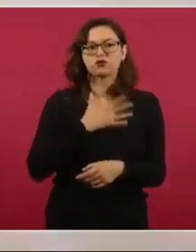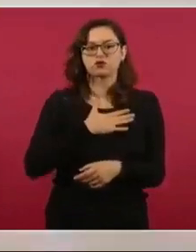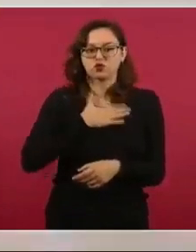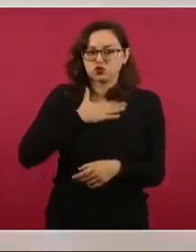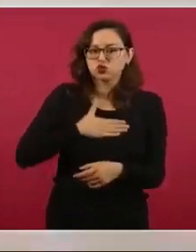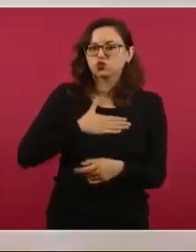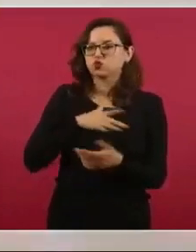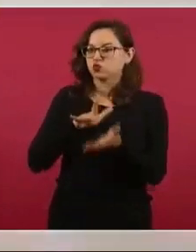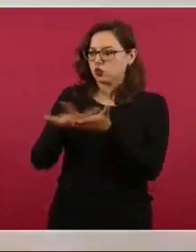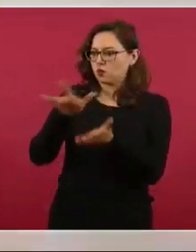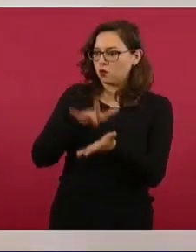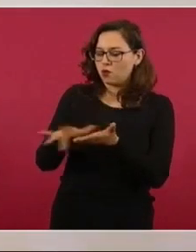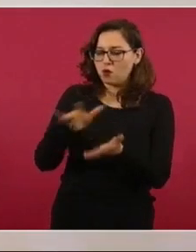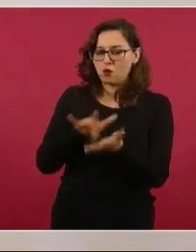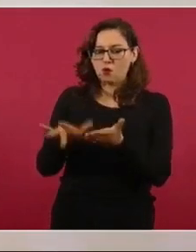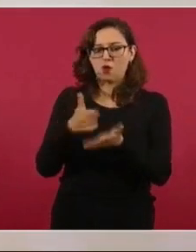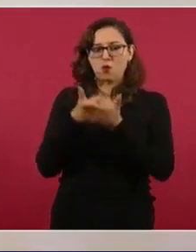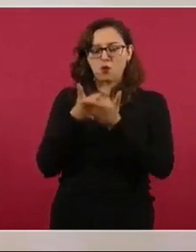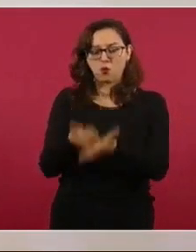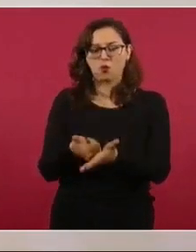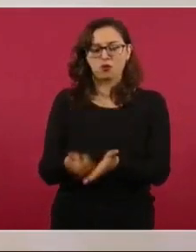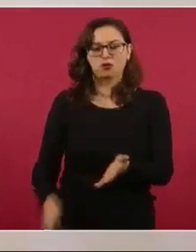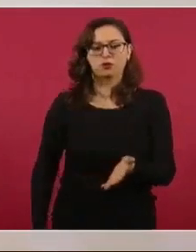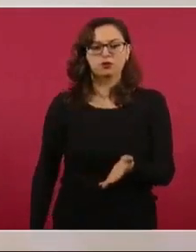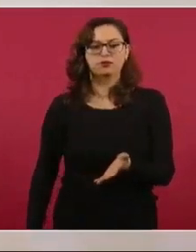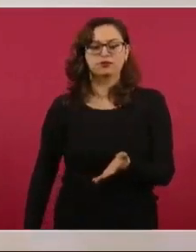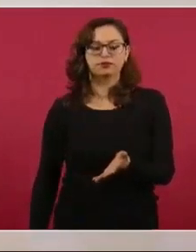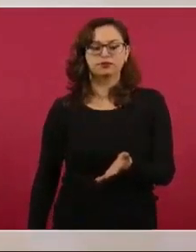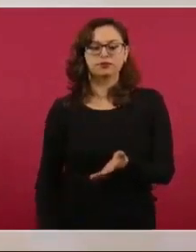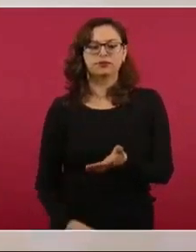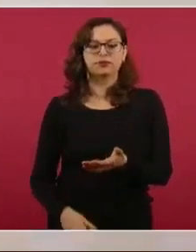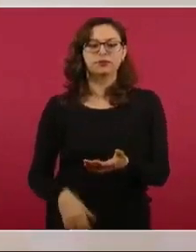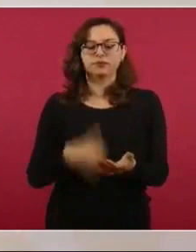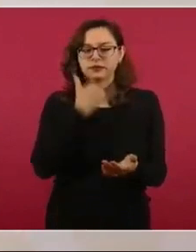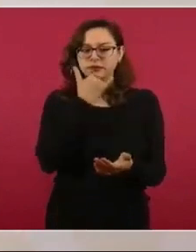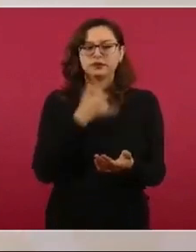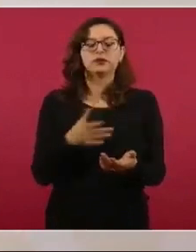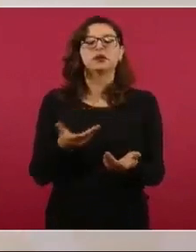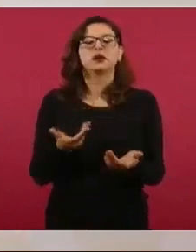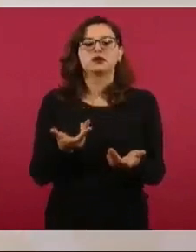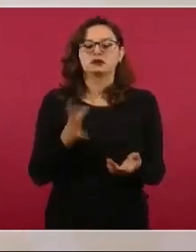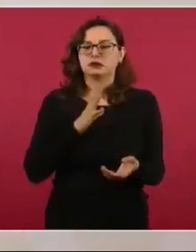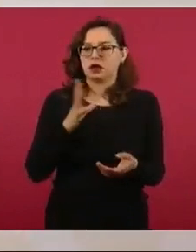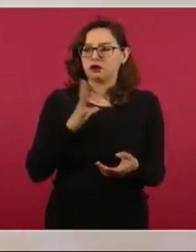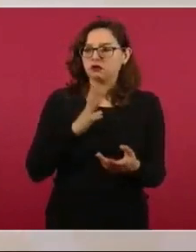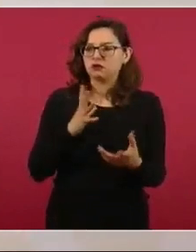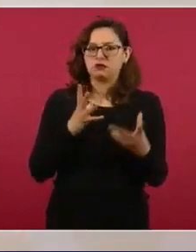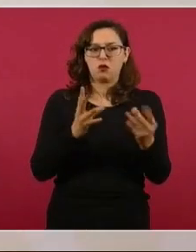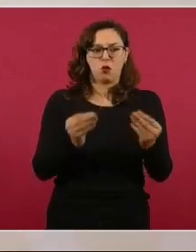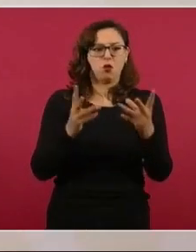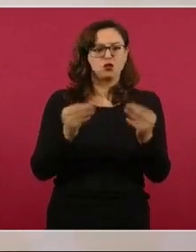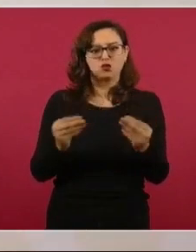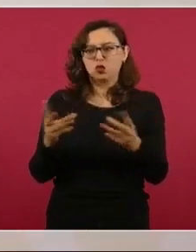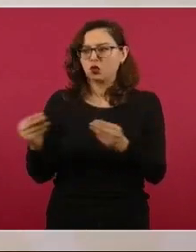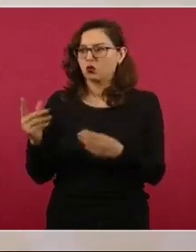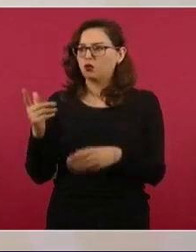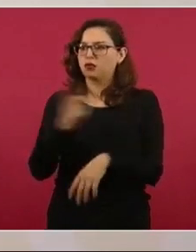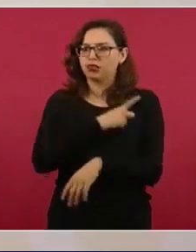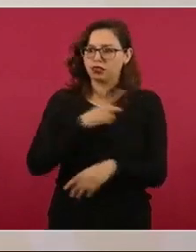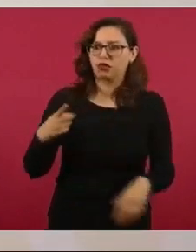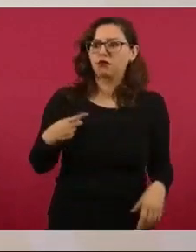muchas deudas a los trabajadores